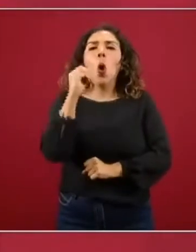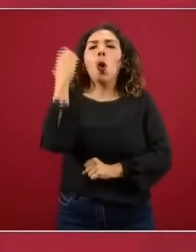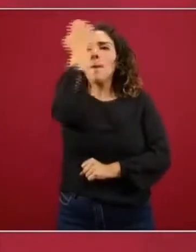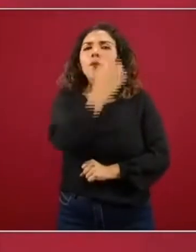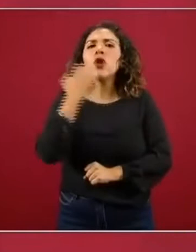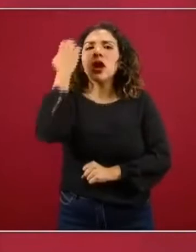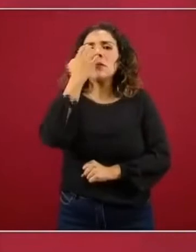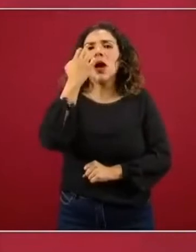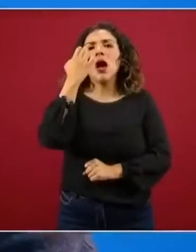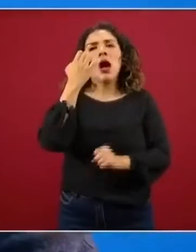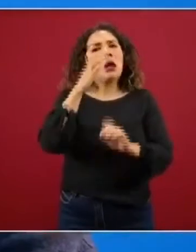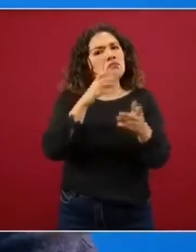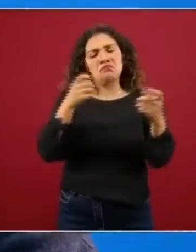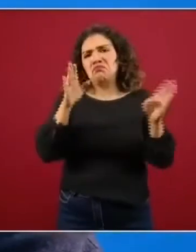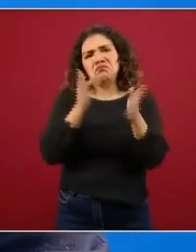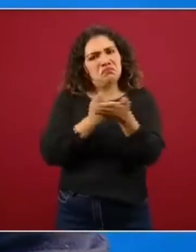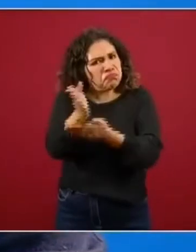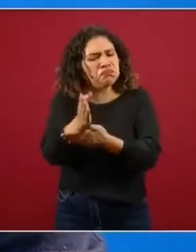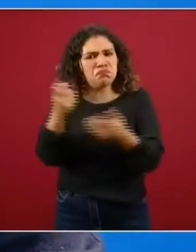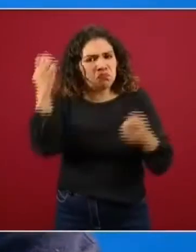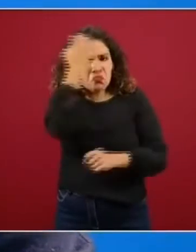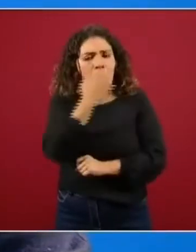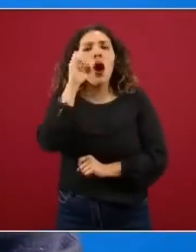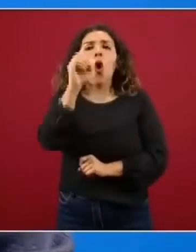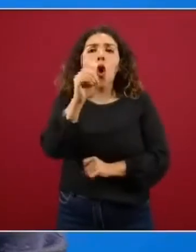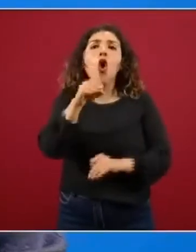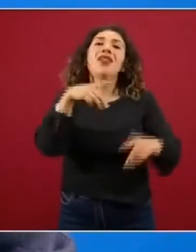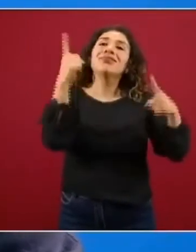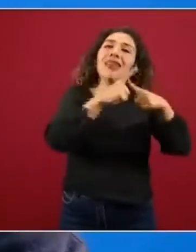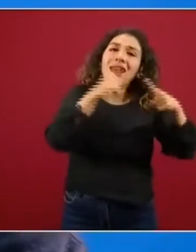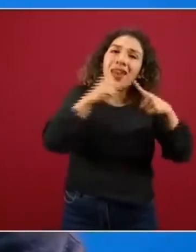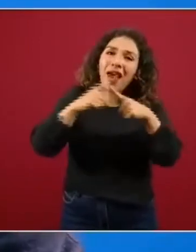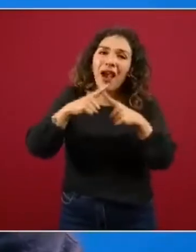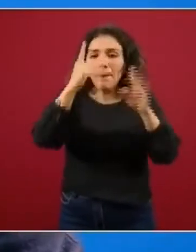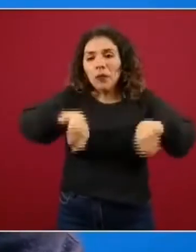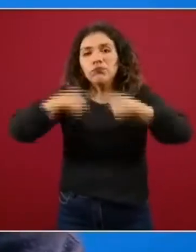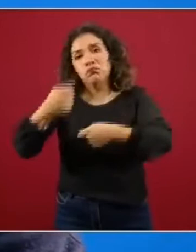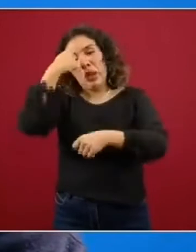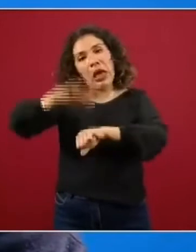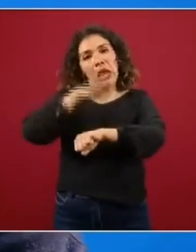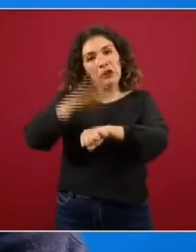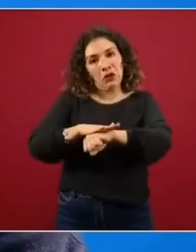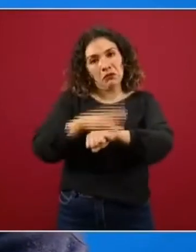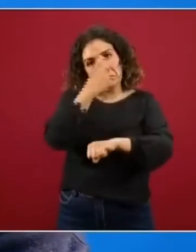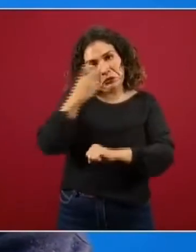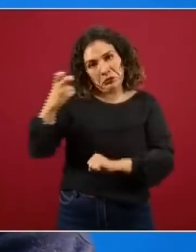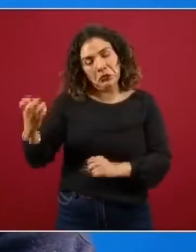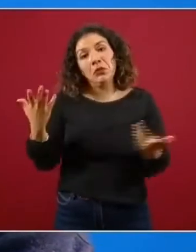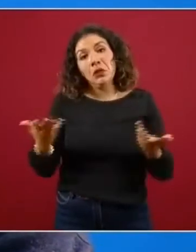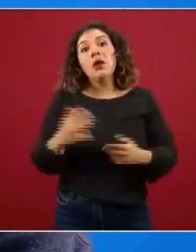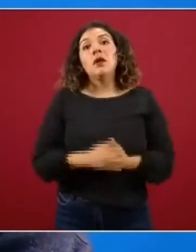directas o con sus trabajos lograr una calificación. De tal manera